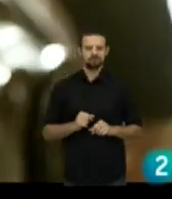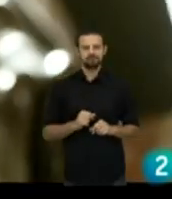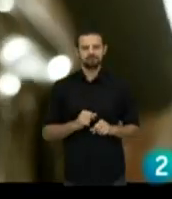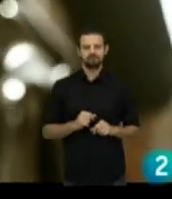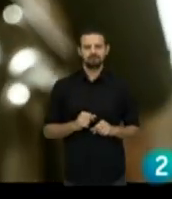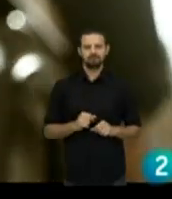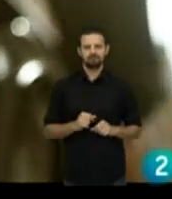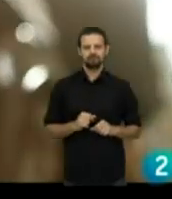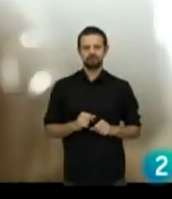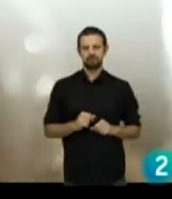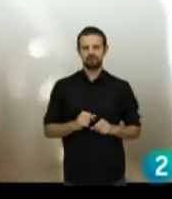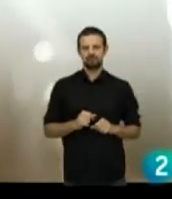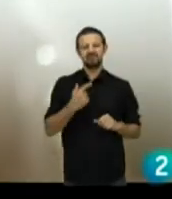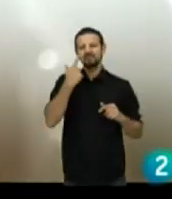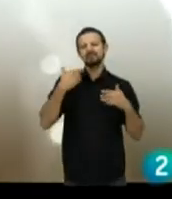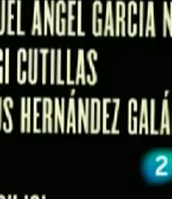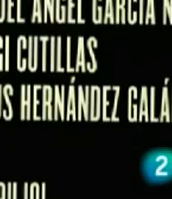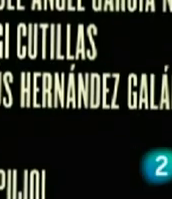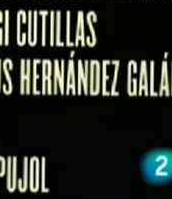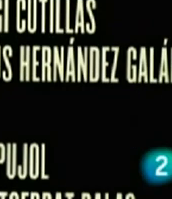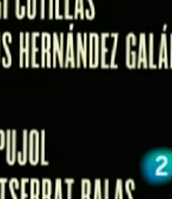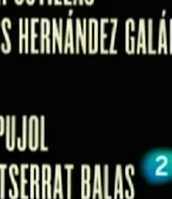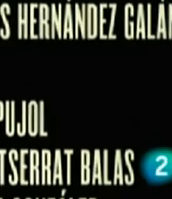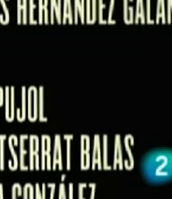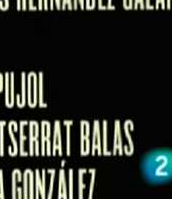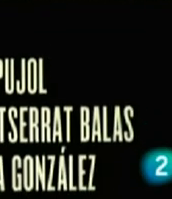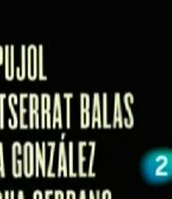Es decir, siempre, siempre, incluso...